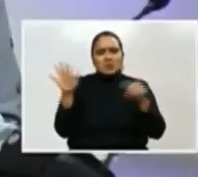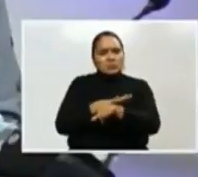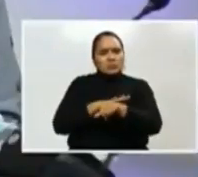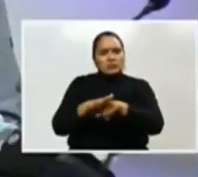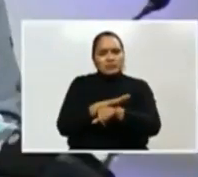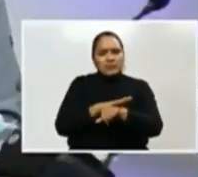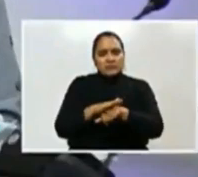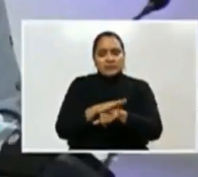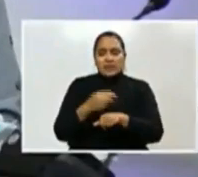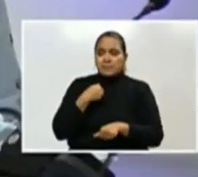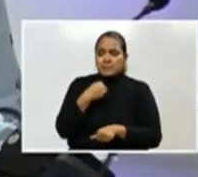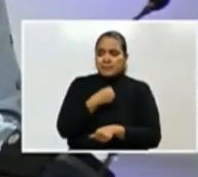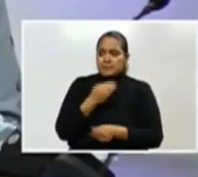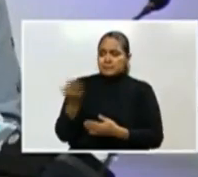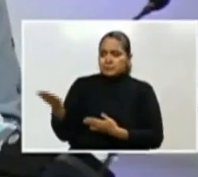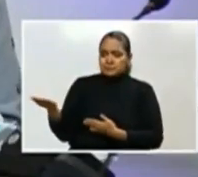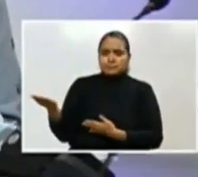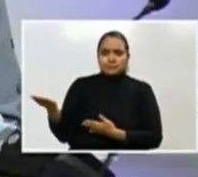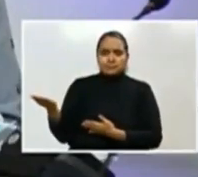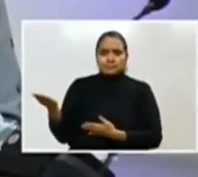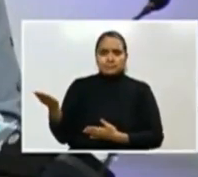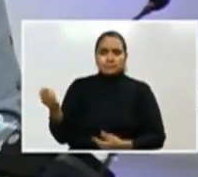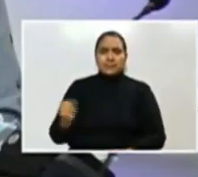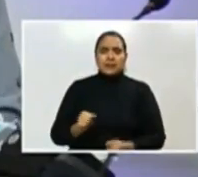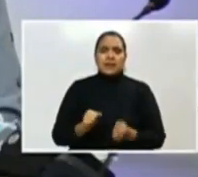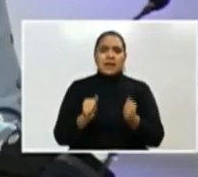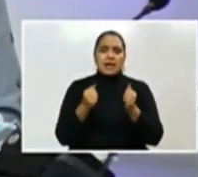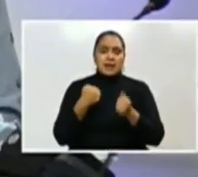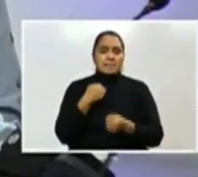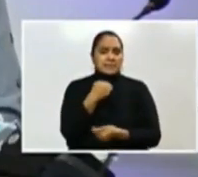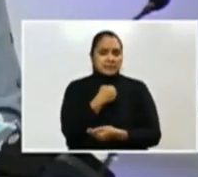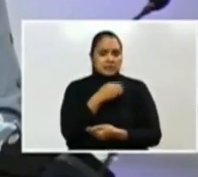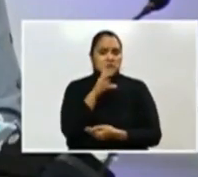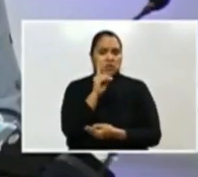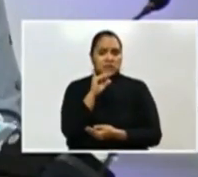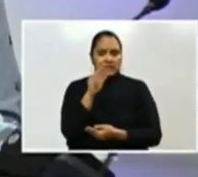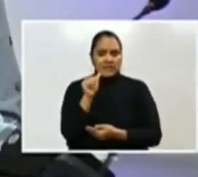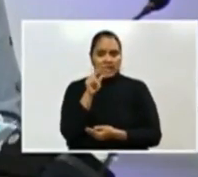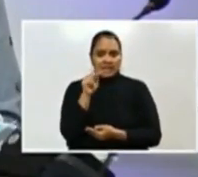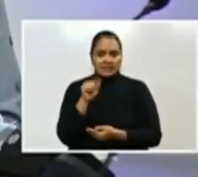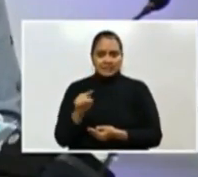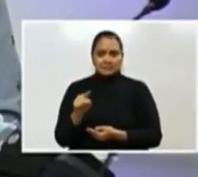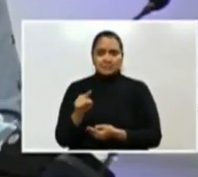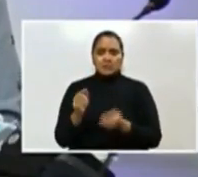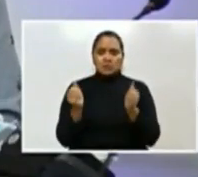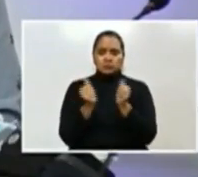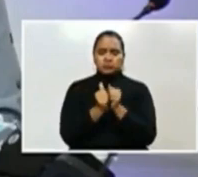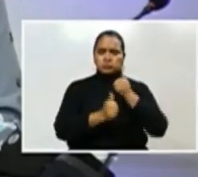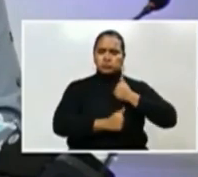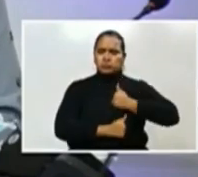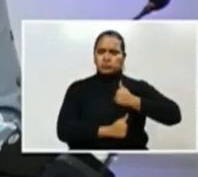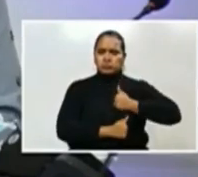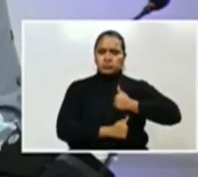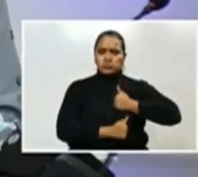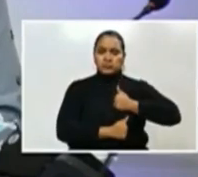junto al ministro Pacheco, al ministro Díaz Zelaya, a nuestras fuerzas de orden